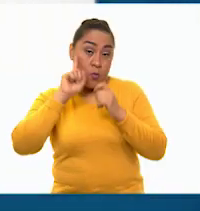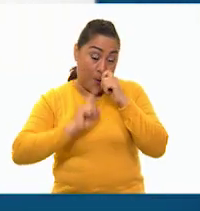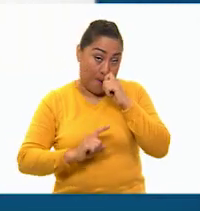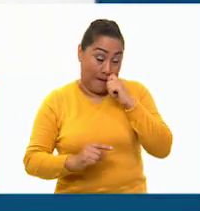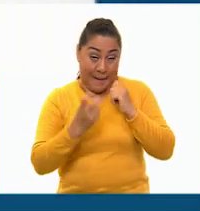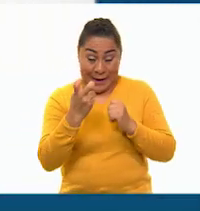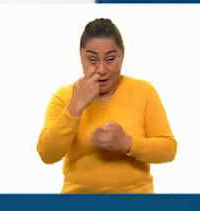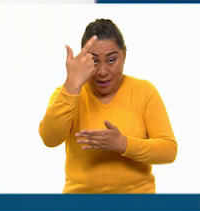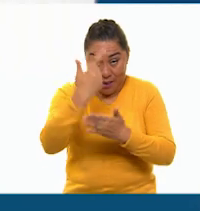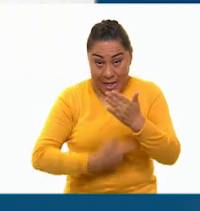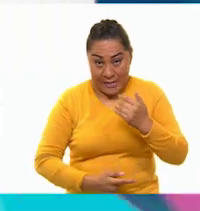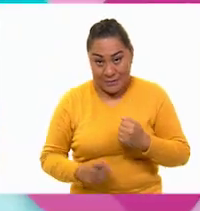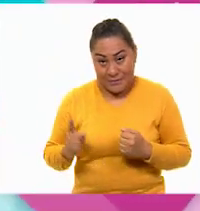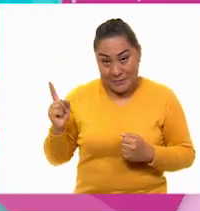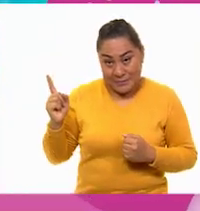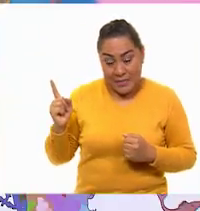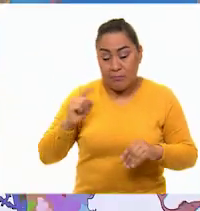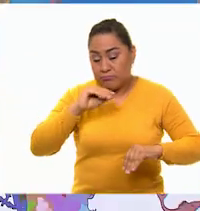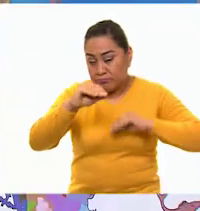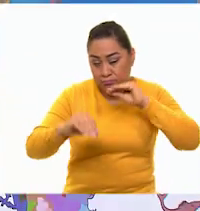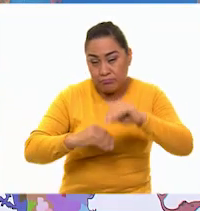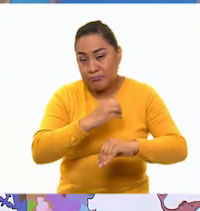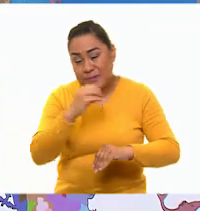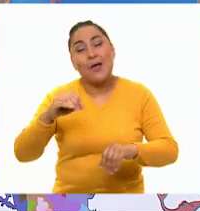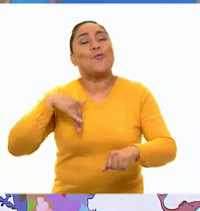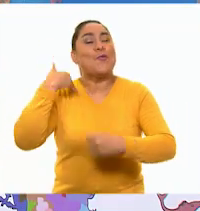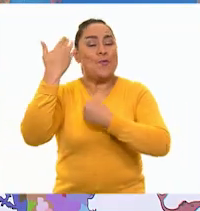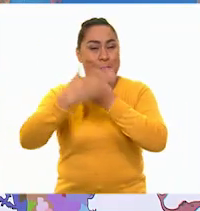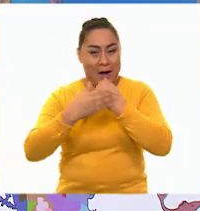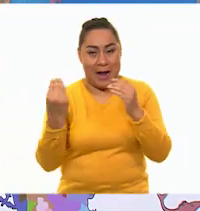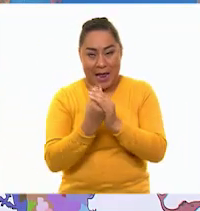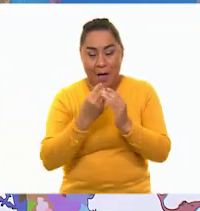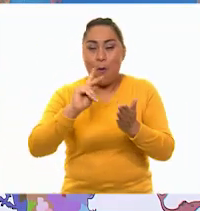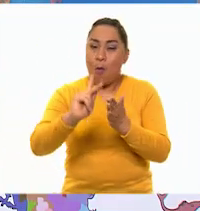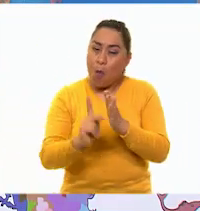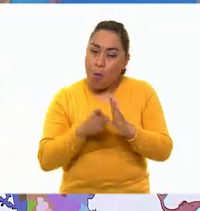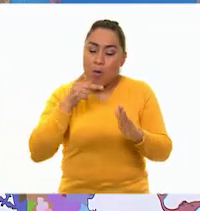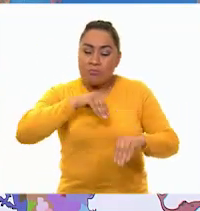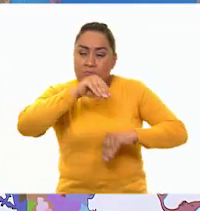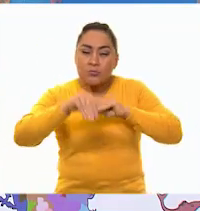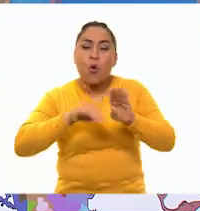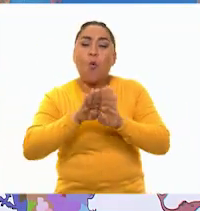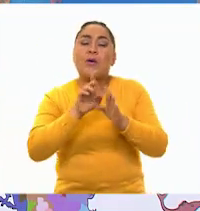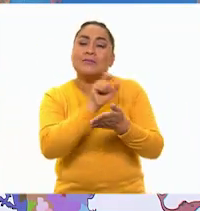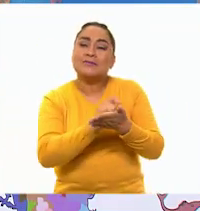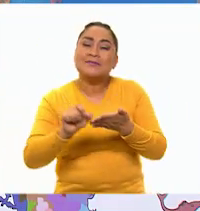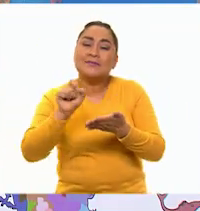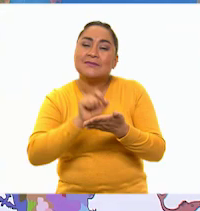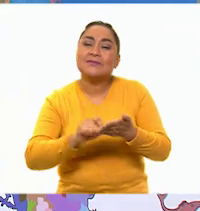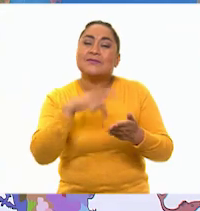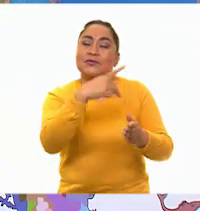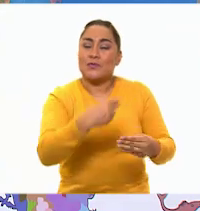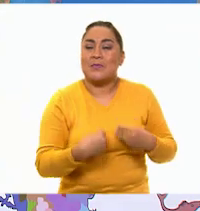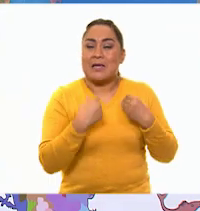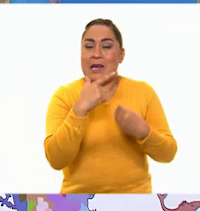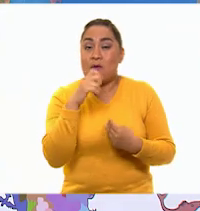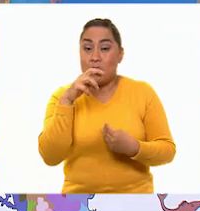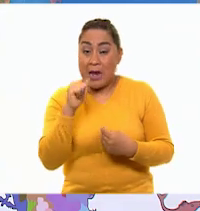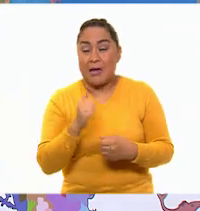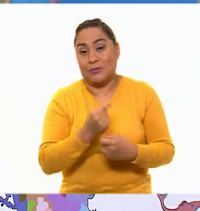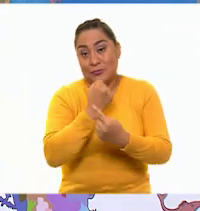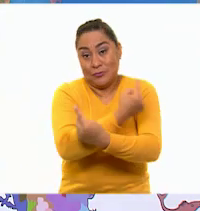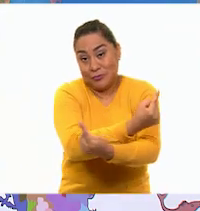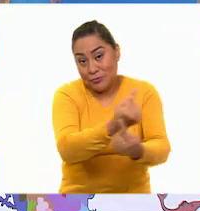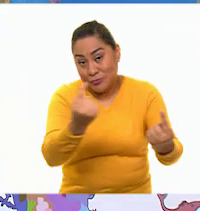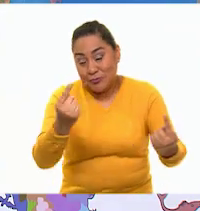con esta lista ampliada y organizada, en la próxima sesión planearemos la escritura del retrato de Leona Vicario. Niños y niñas que nos ven desde